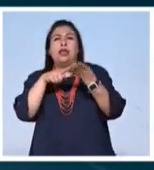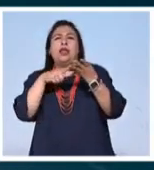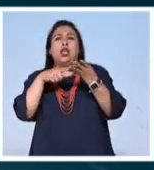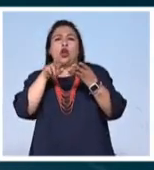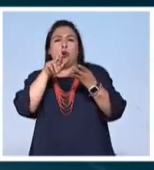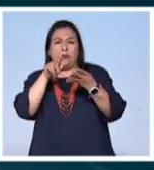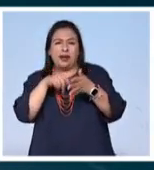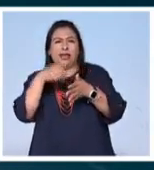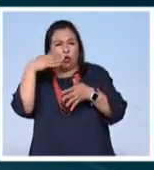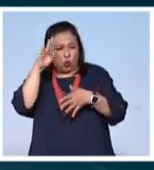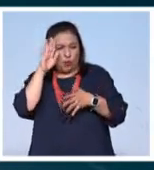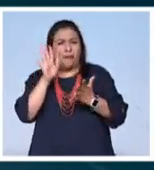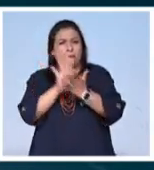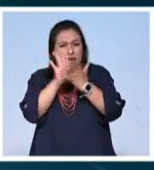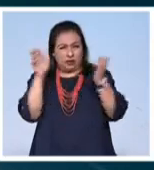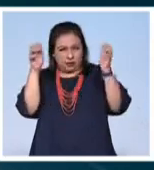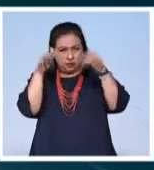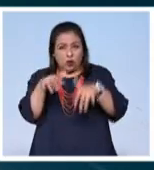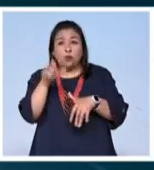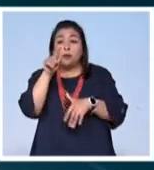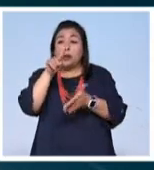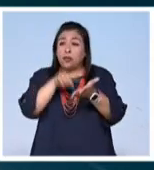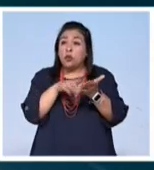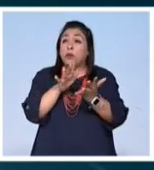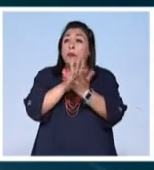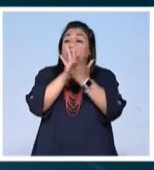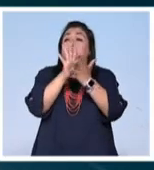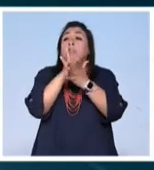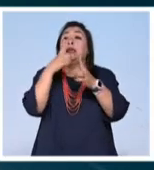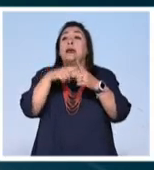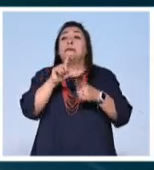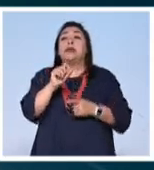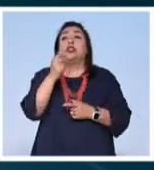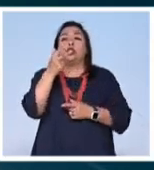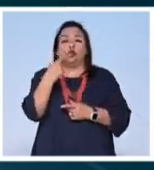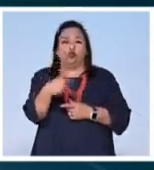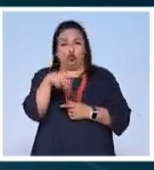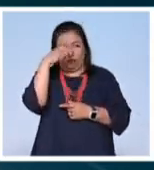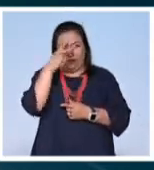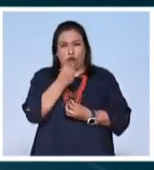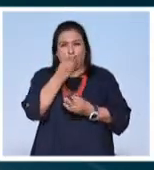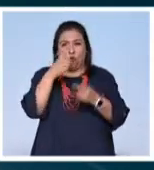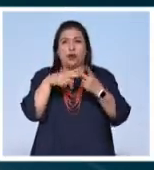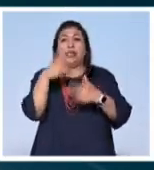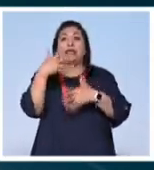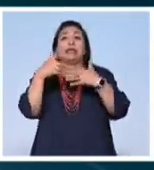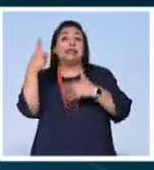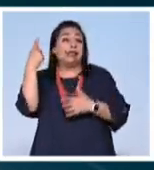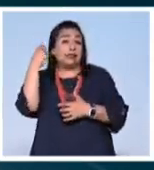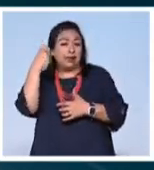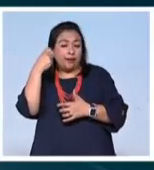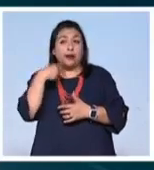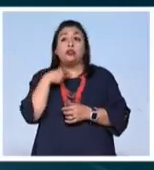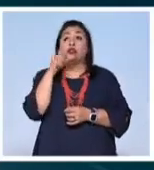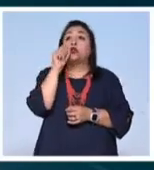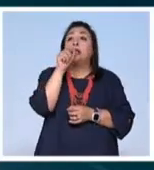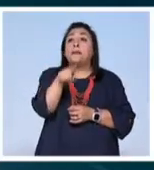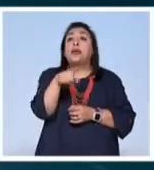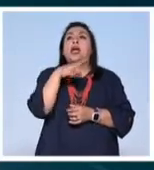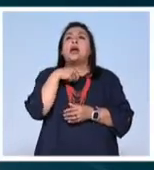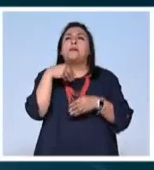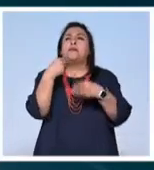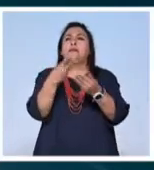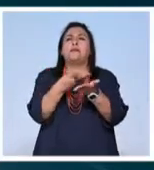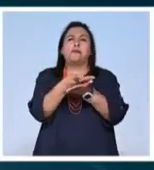participan en este encuentro que también contará con la presencia de 28 poetas mexicanos y 15 tabasqueños. Además, se